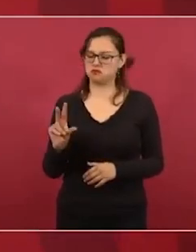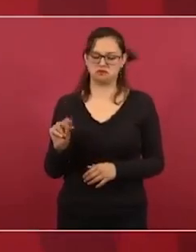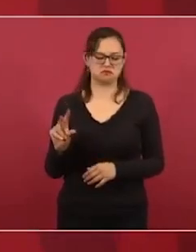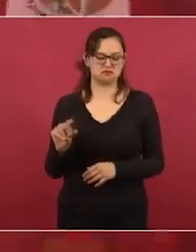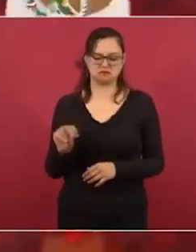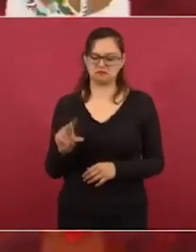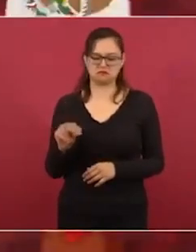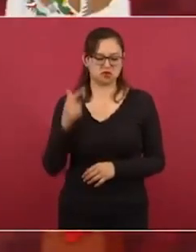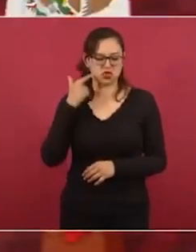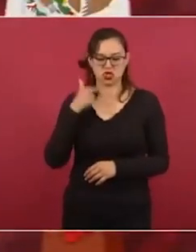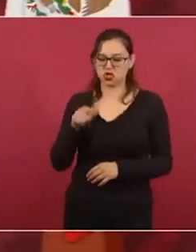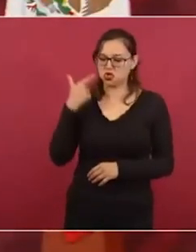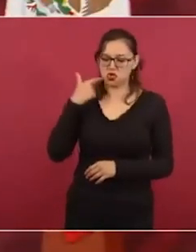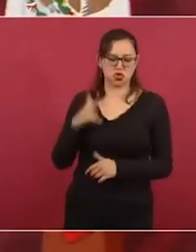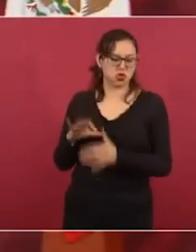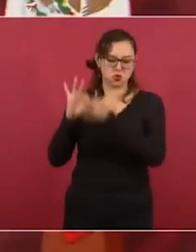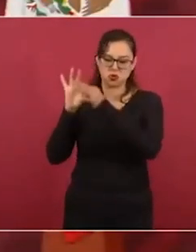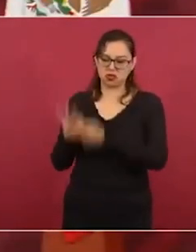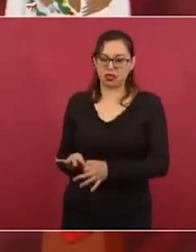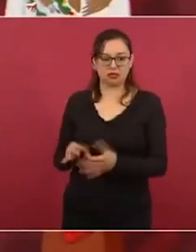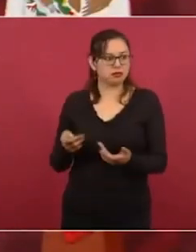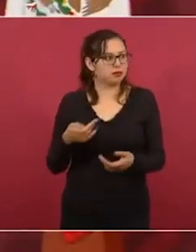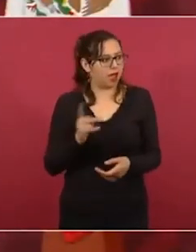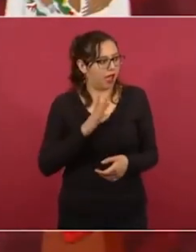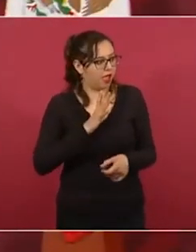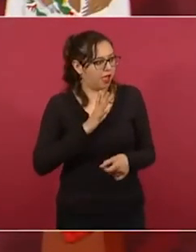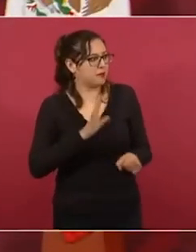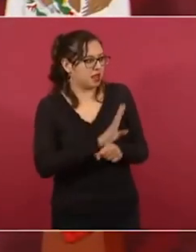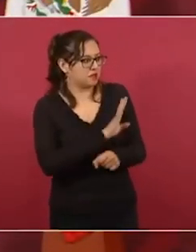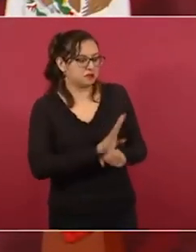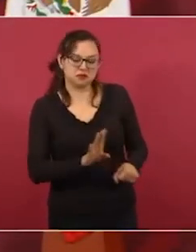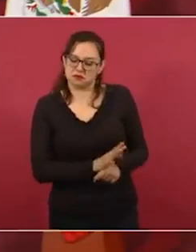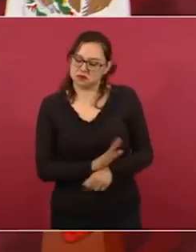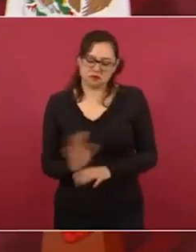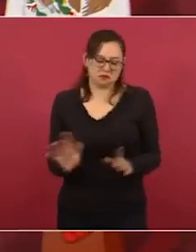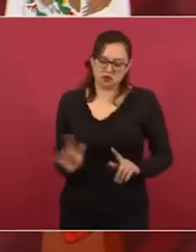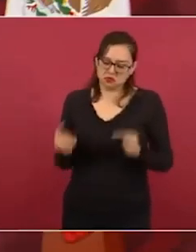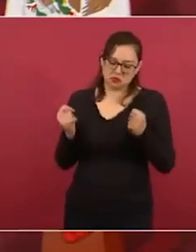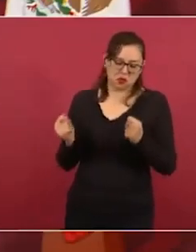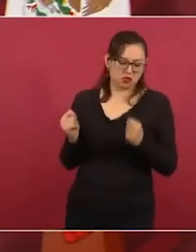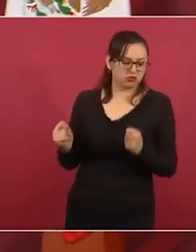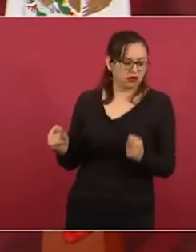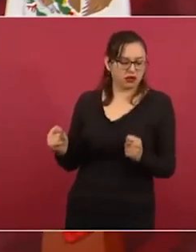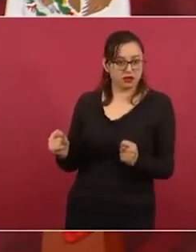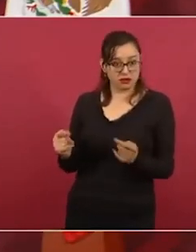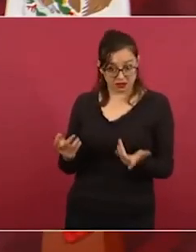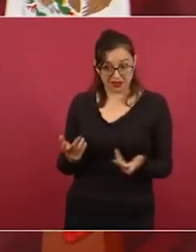y de toda América, no,